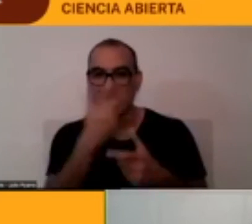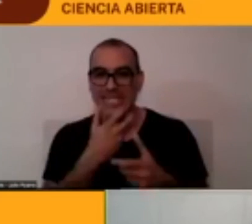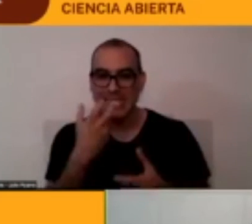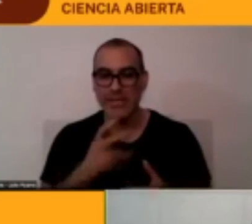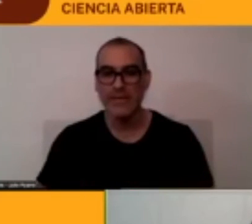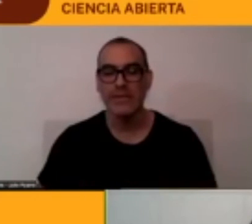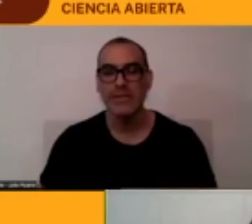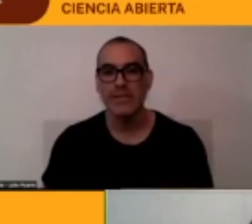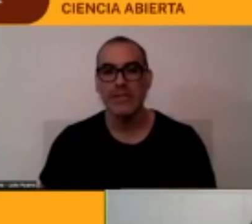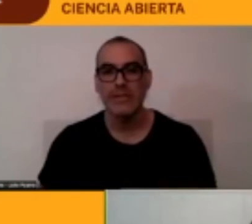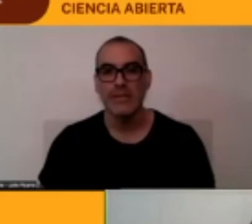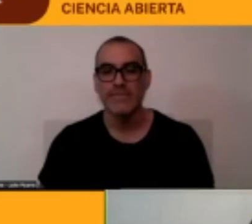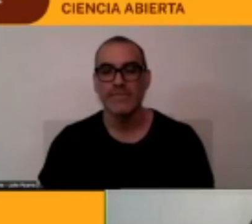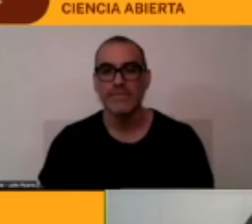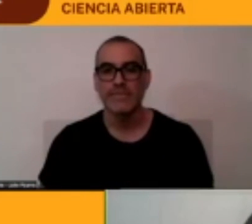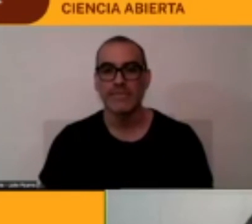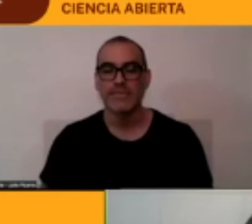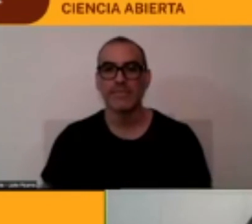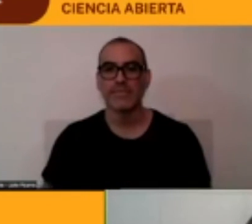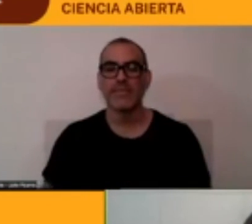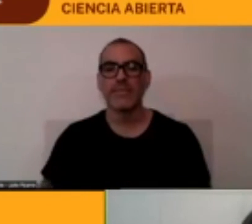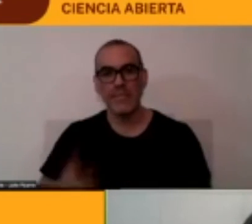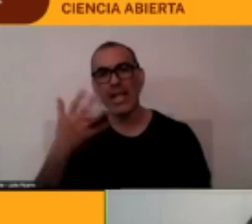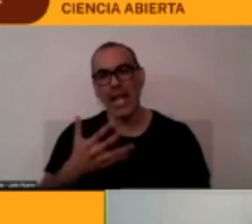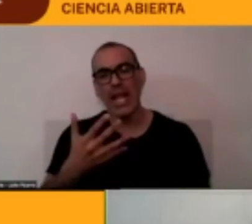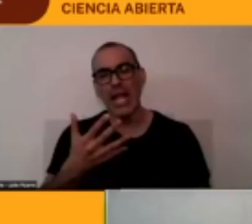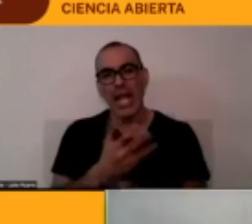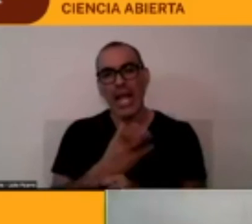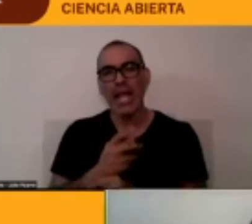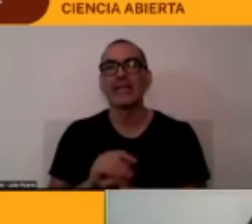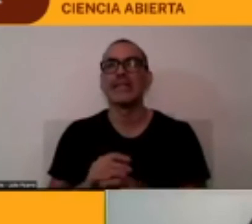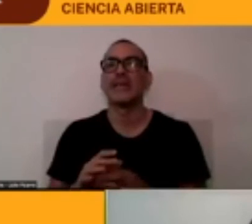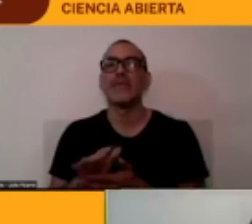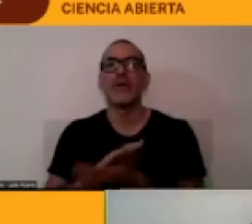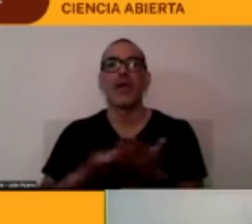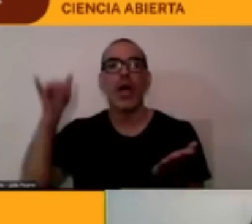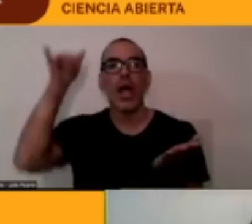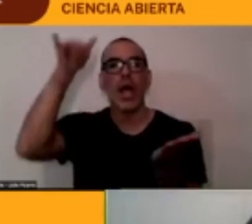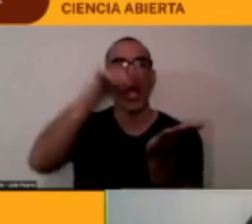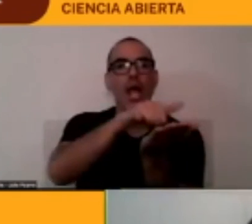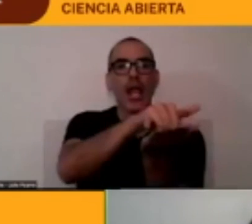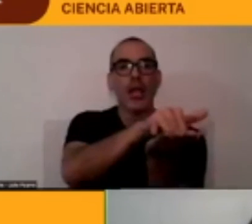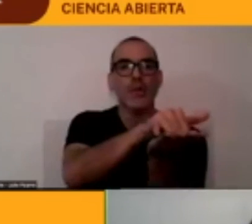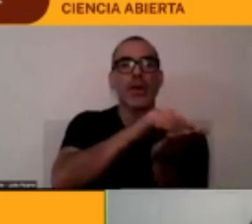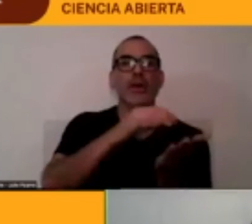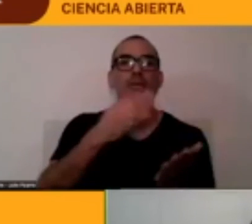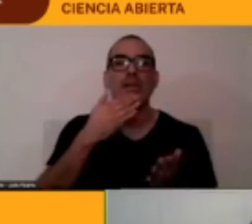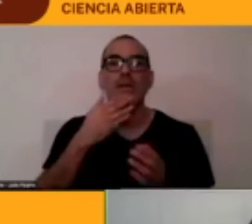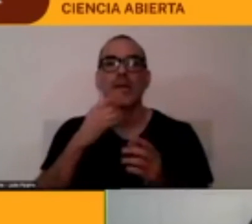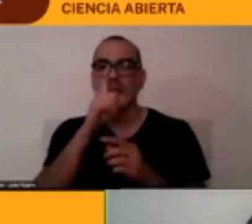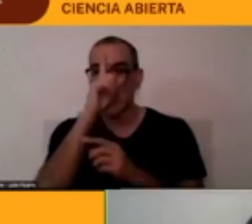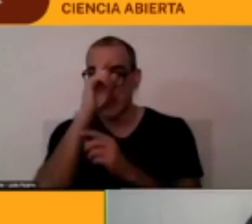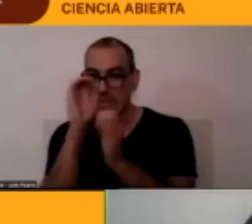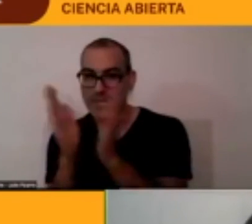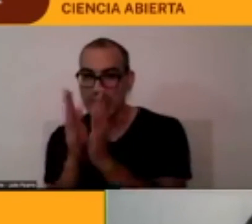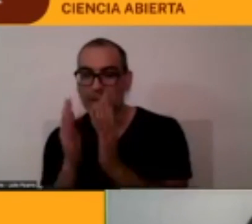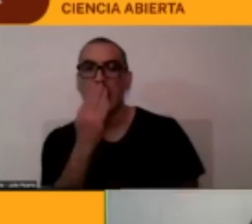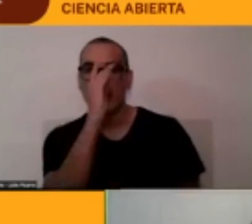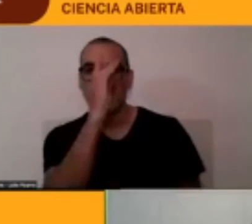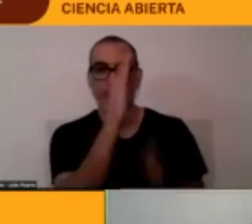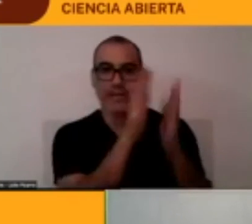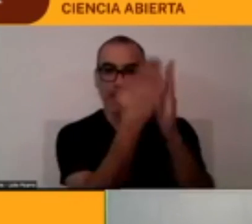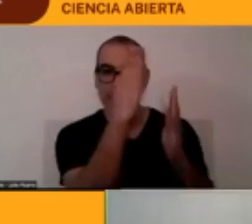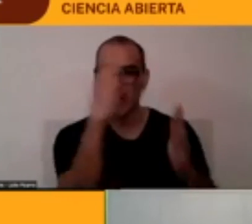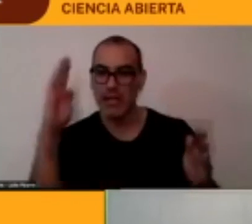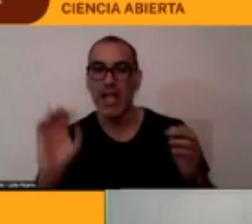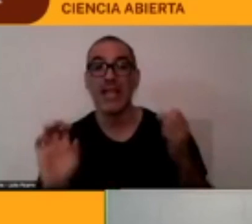en el en el aeropuerto en los en la biblioteca ahora la tercera región sería un